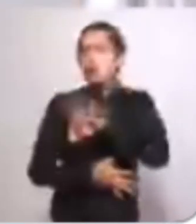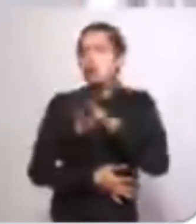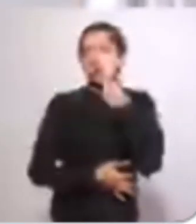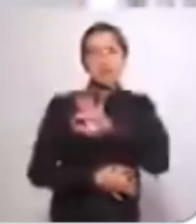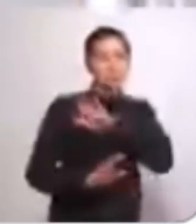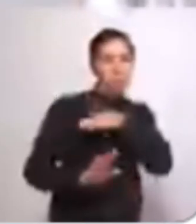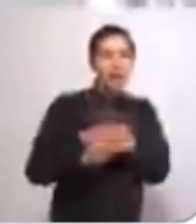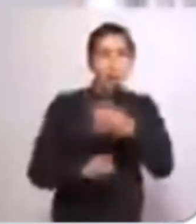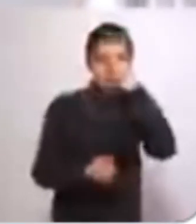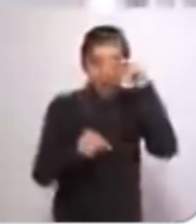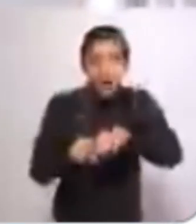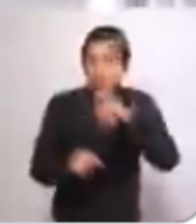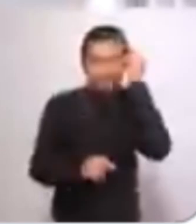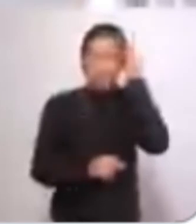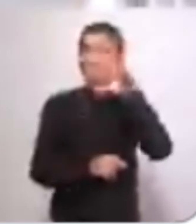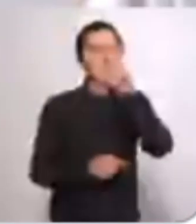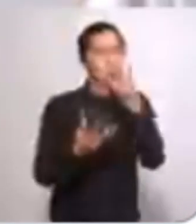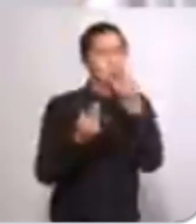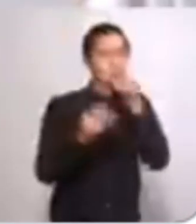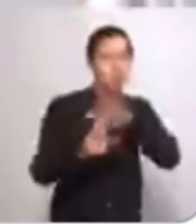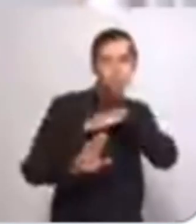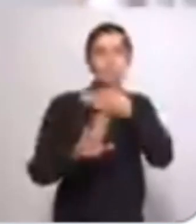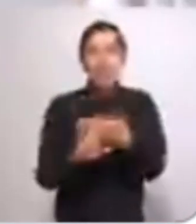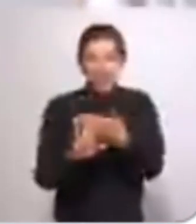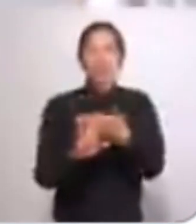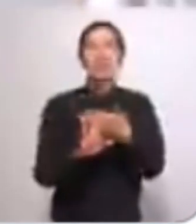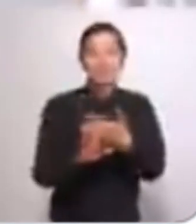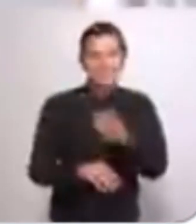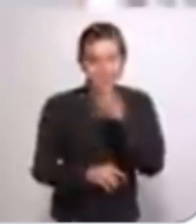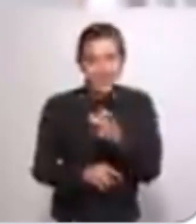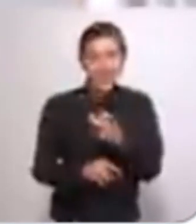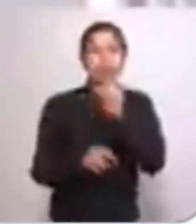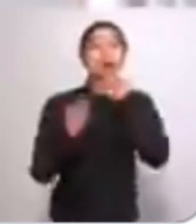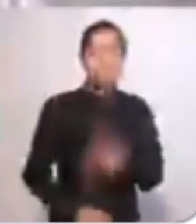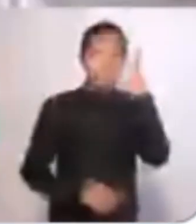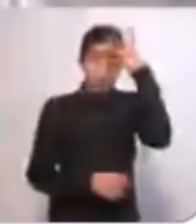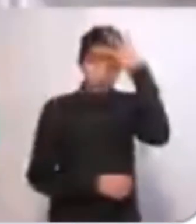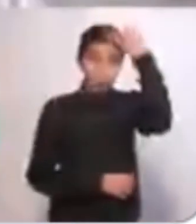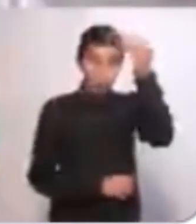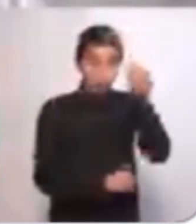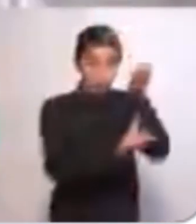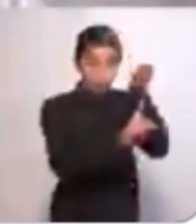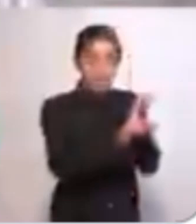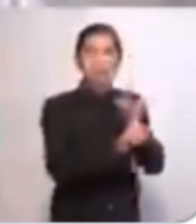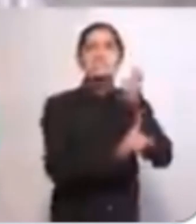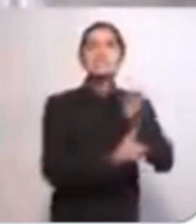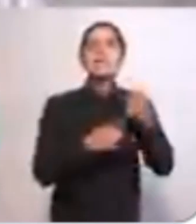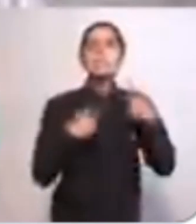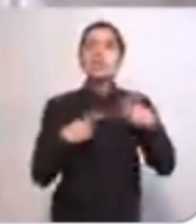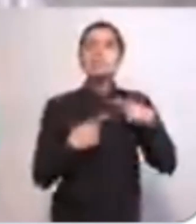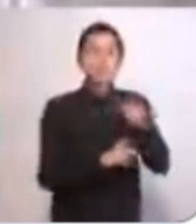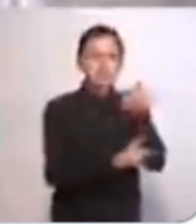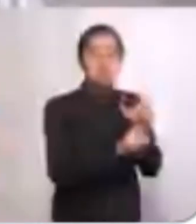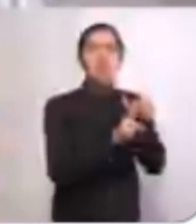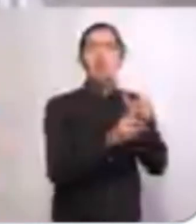México no olvida los actos de agresión y ofensa recibidos, y usted tampoco debe de hacerlo. Donald Trump es un